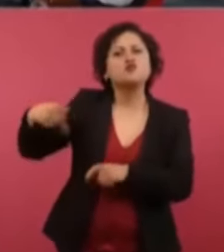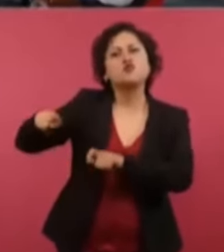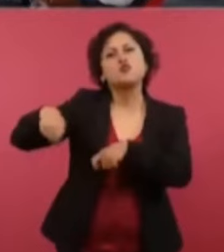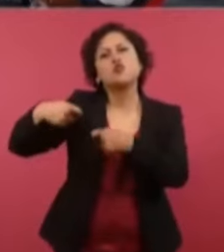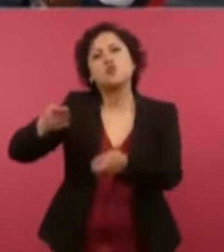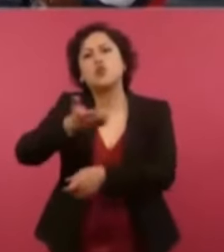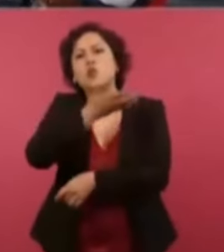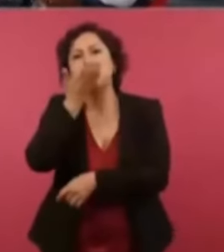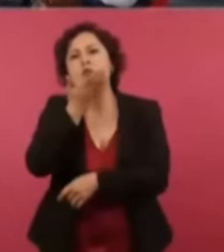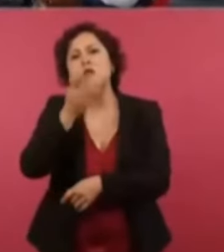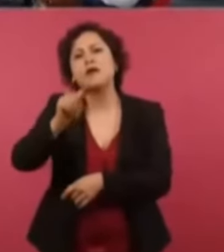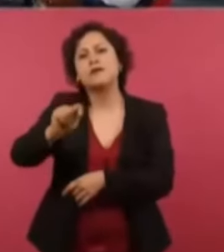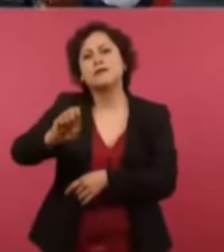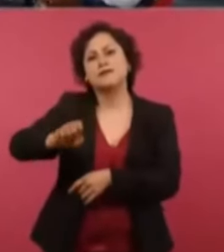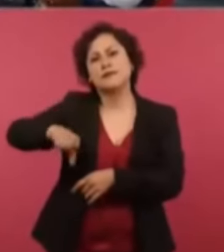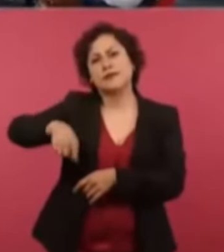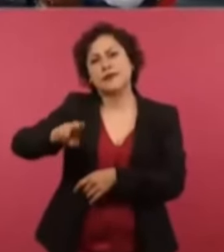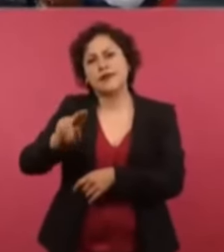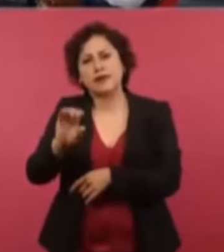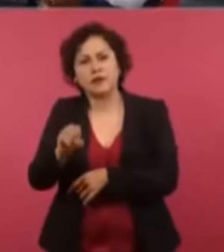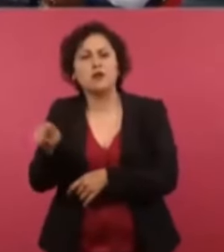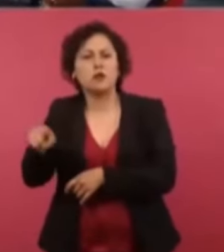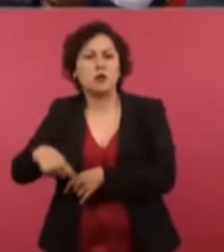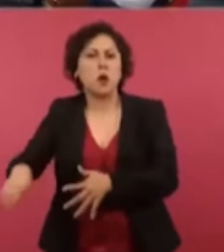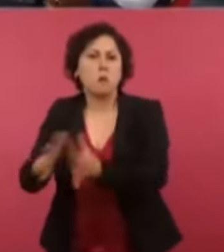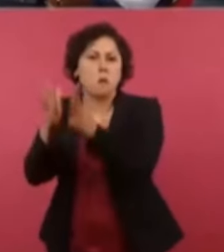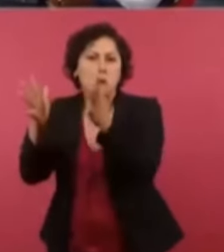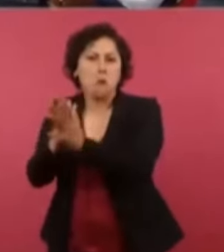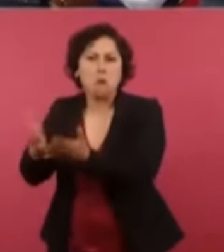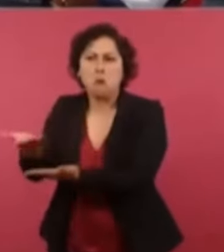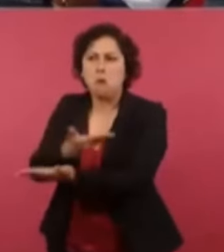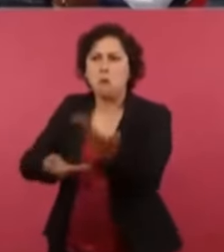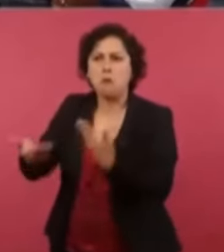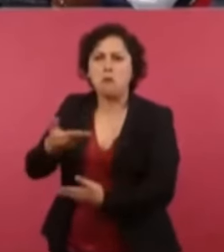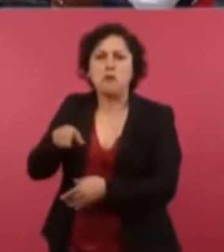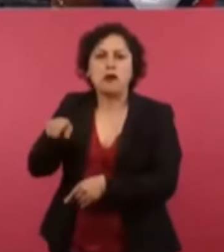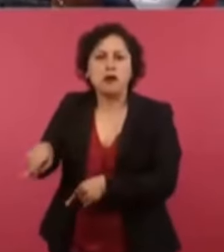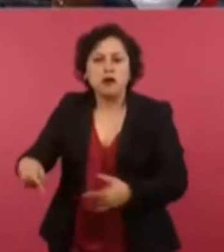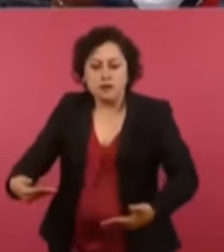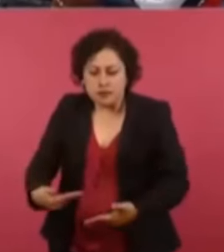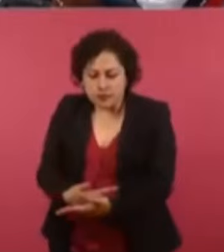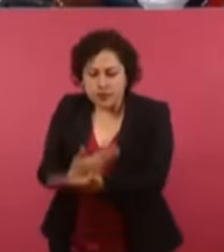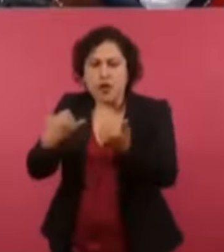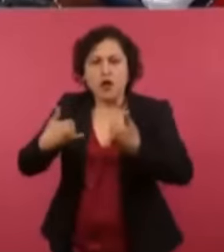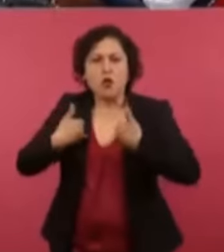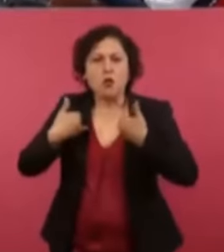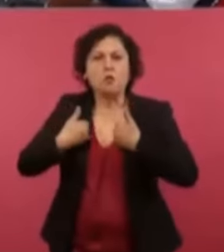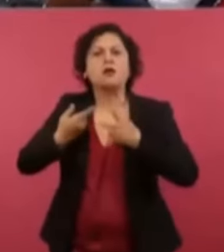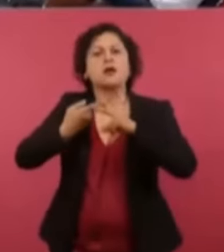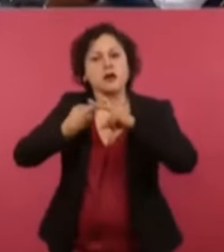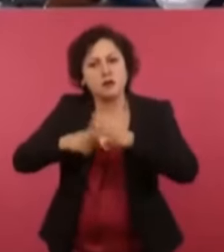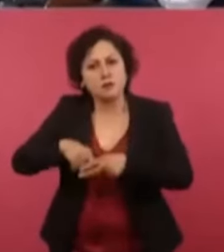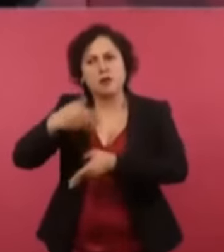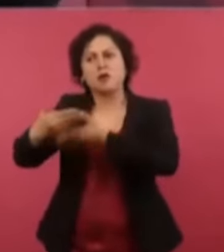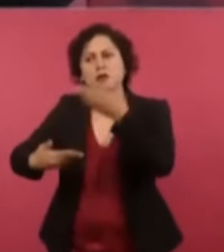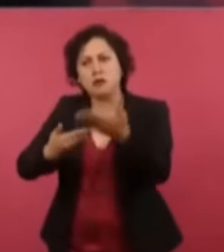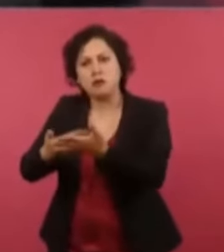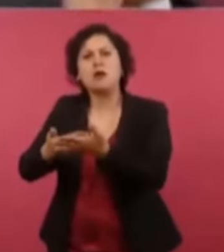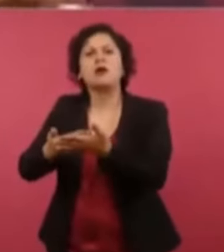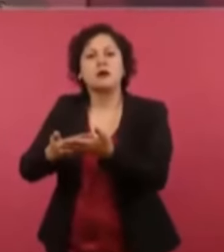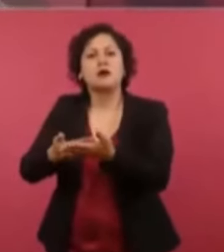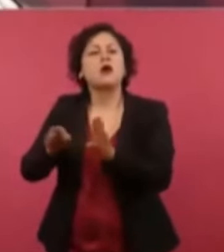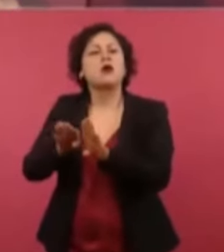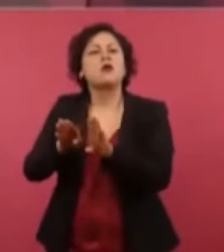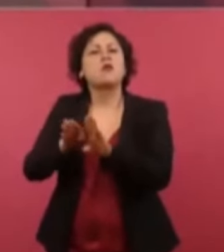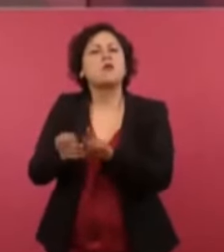se es joven hay que empezar a dar servicio, primero como topiles, como